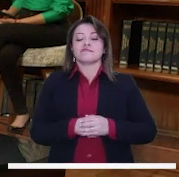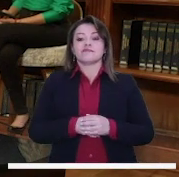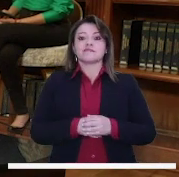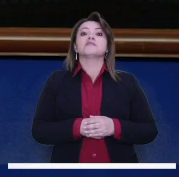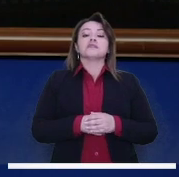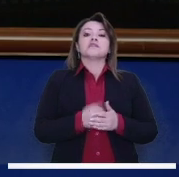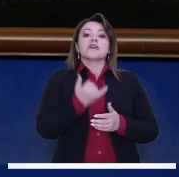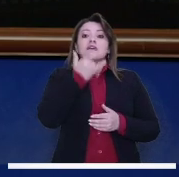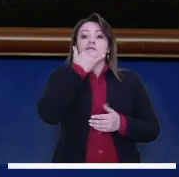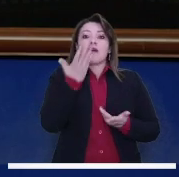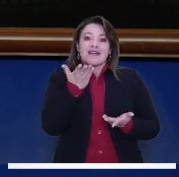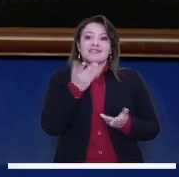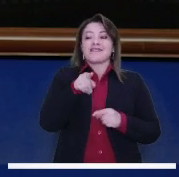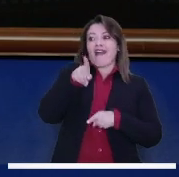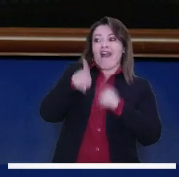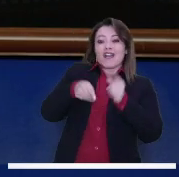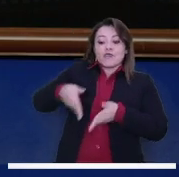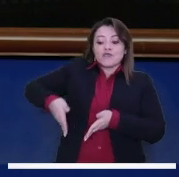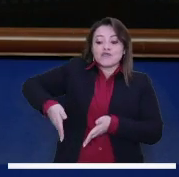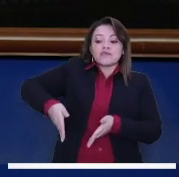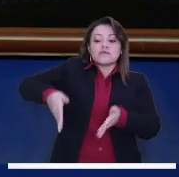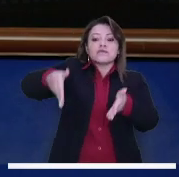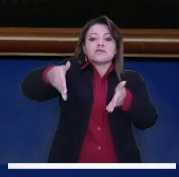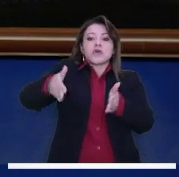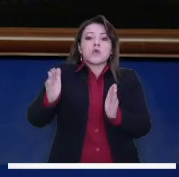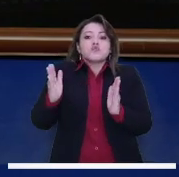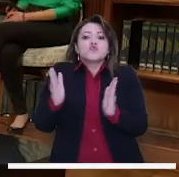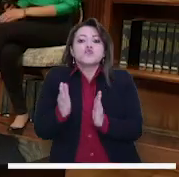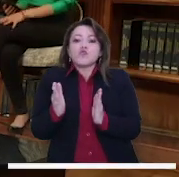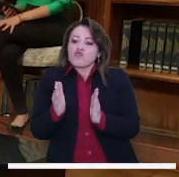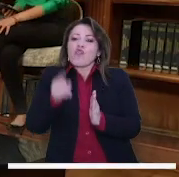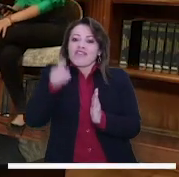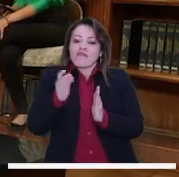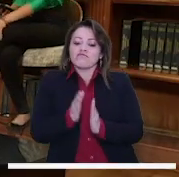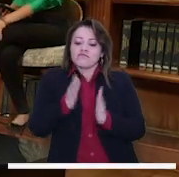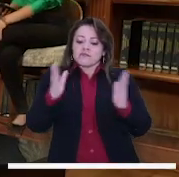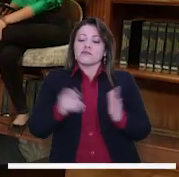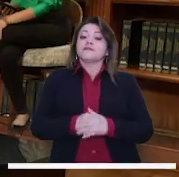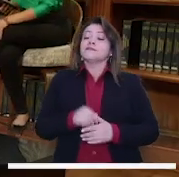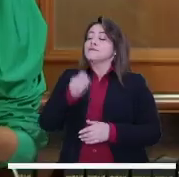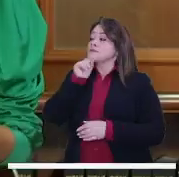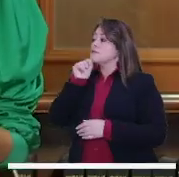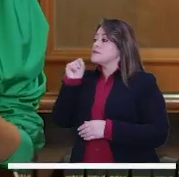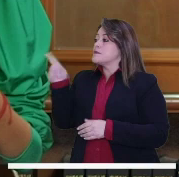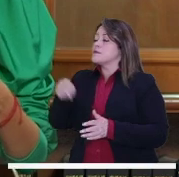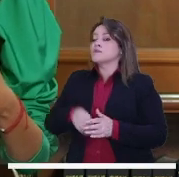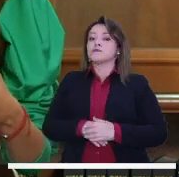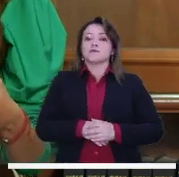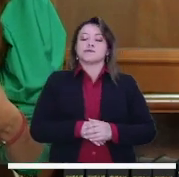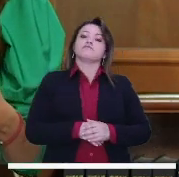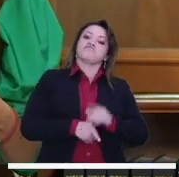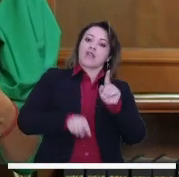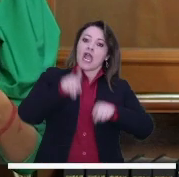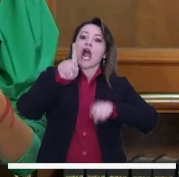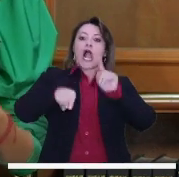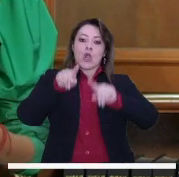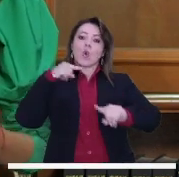restringen el espacio que tiene el vehículo particular en algunos tramos. Concejal Óscar, tenemos incluso